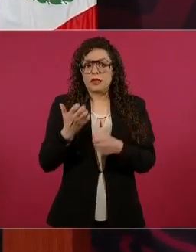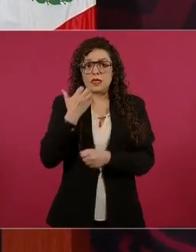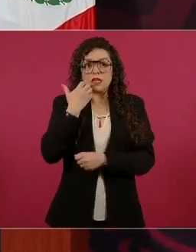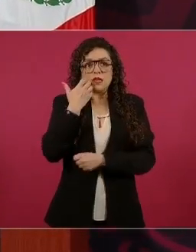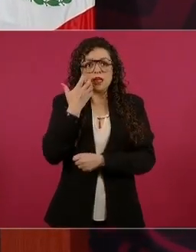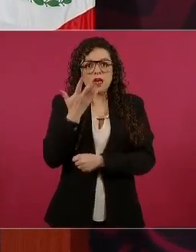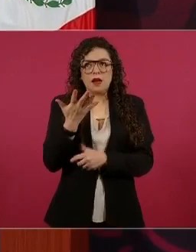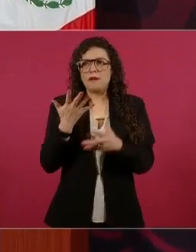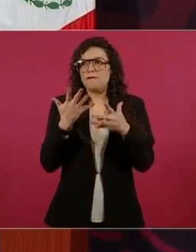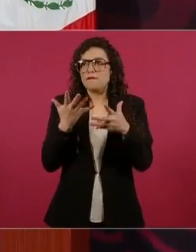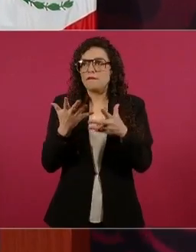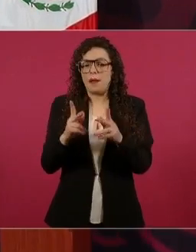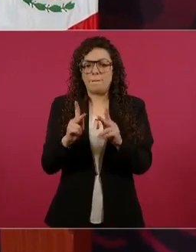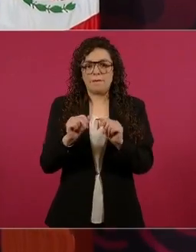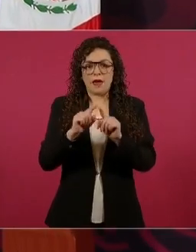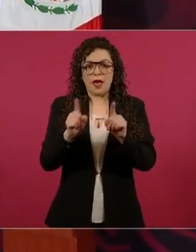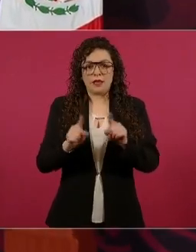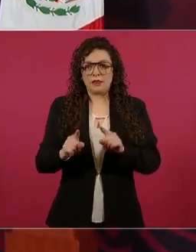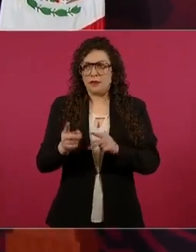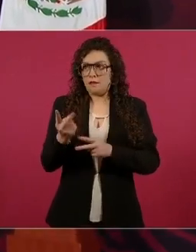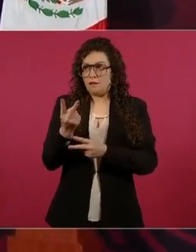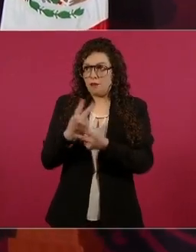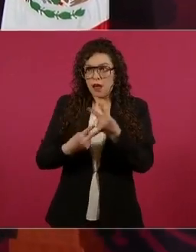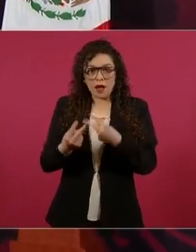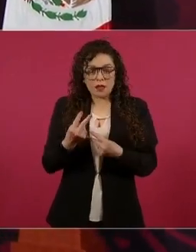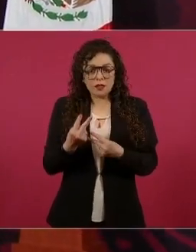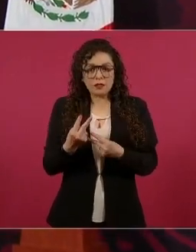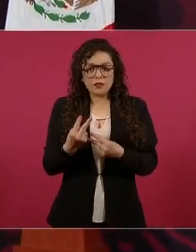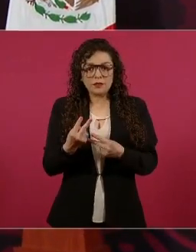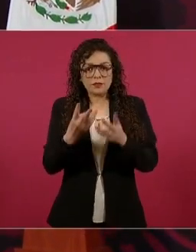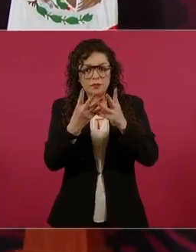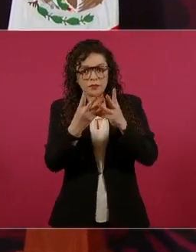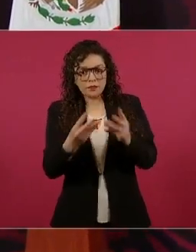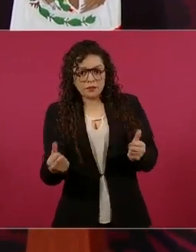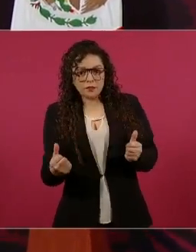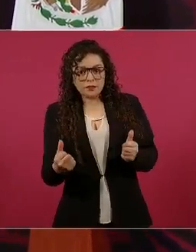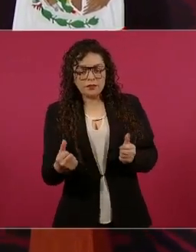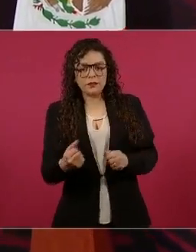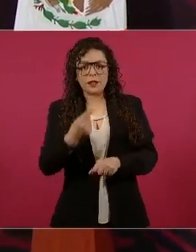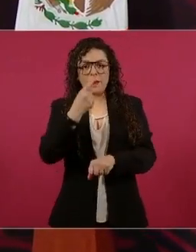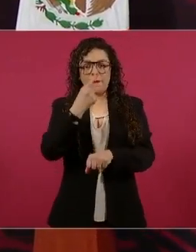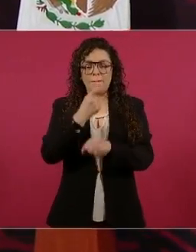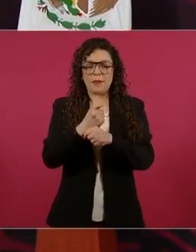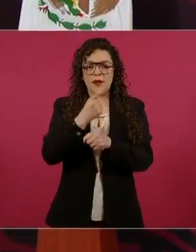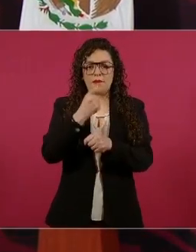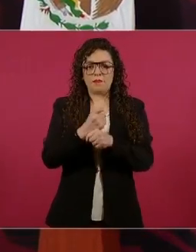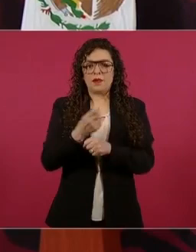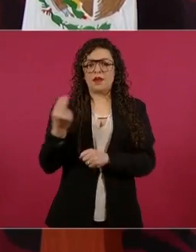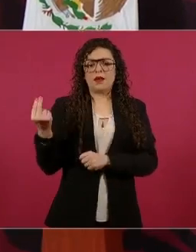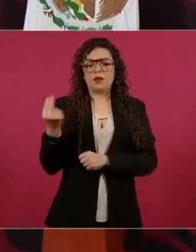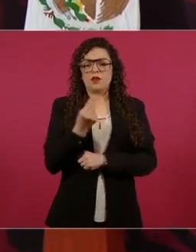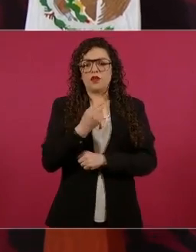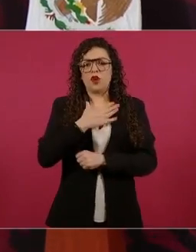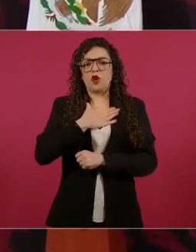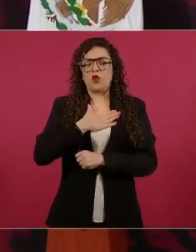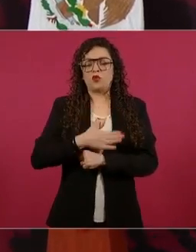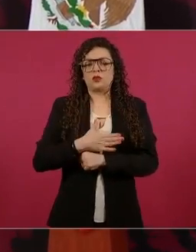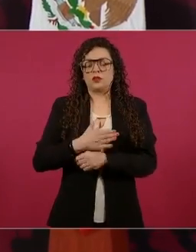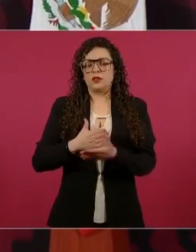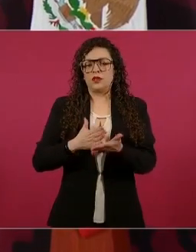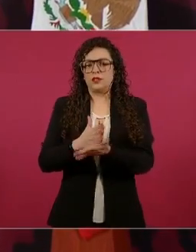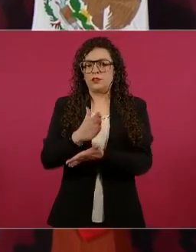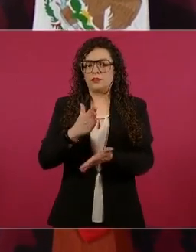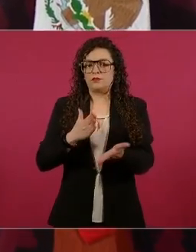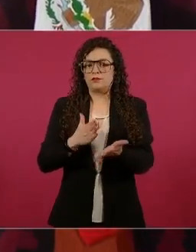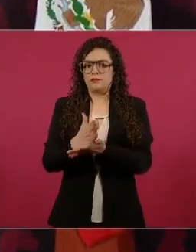hay que hacer justicia, que la paz es fruto de la justicia.